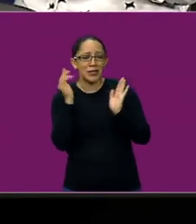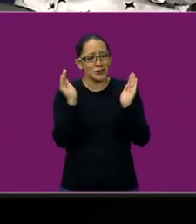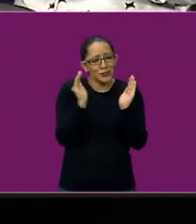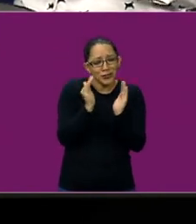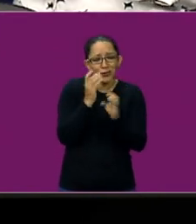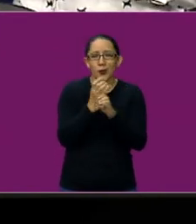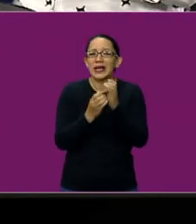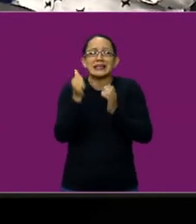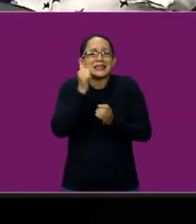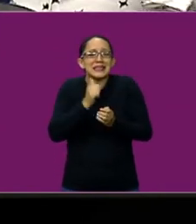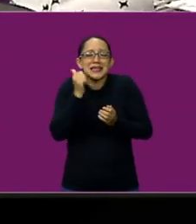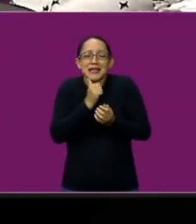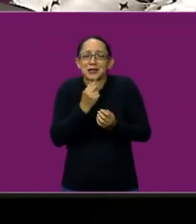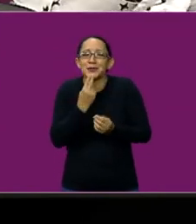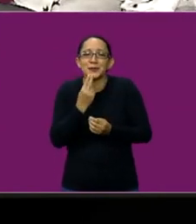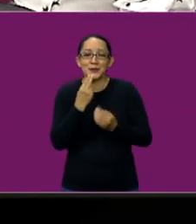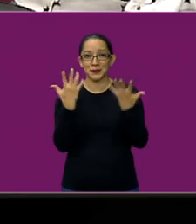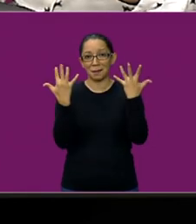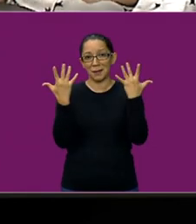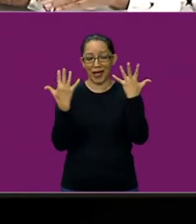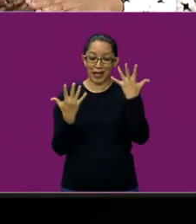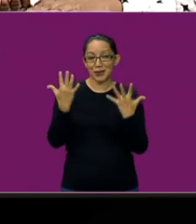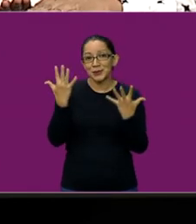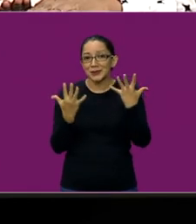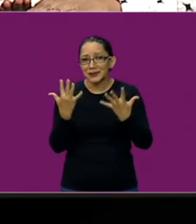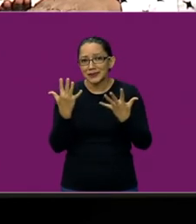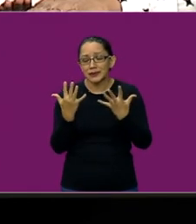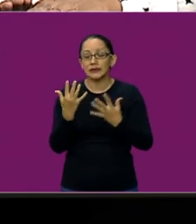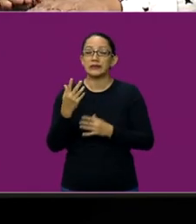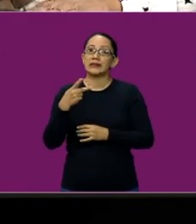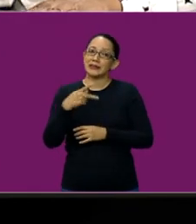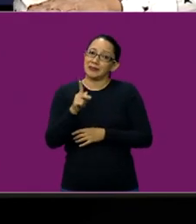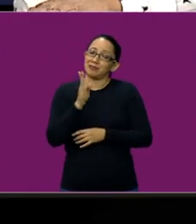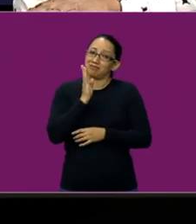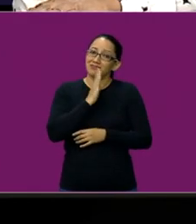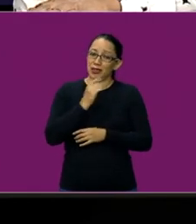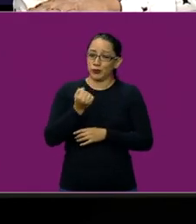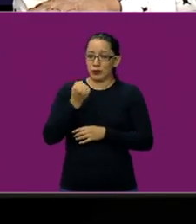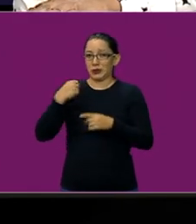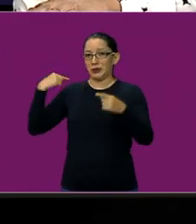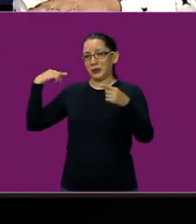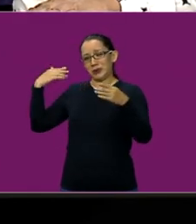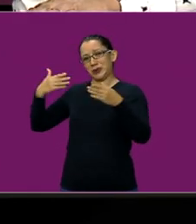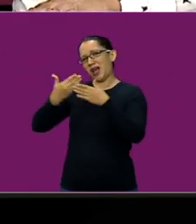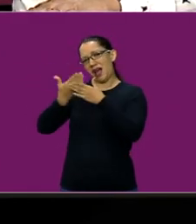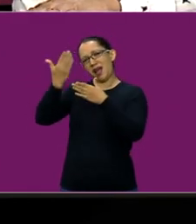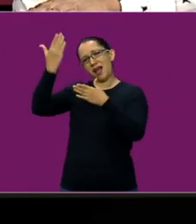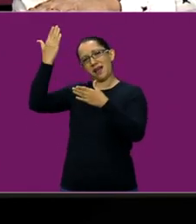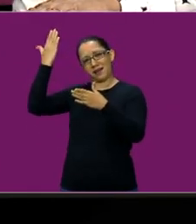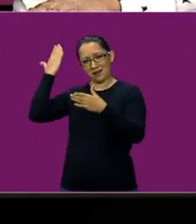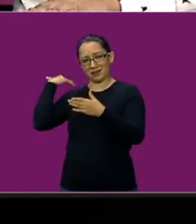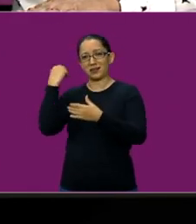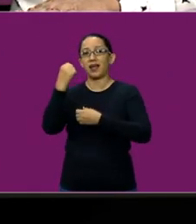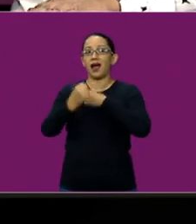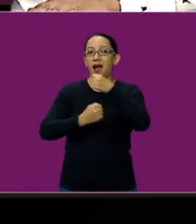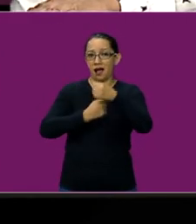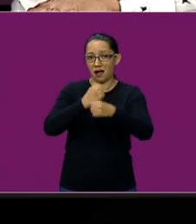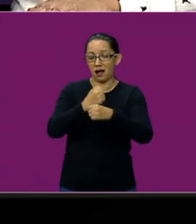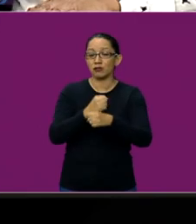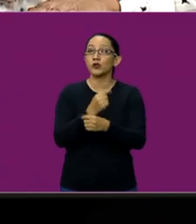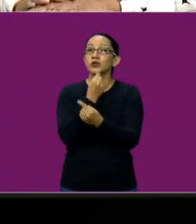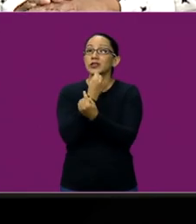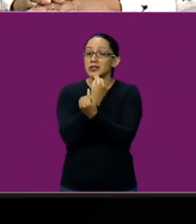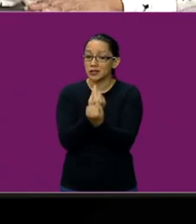hablamos con señas. Y desgraciadamente, en muchos años, a los niños en México, y reconocidos por